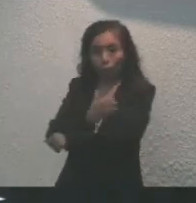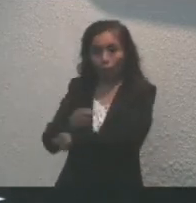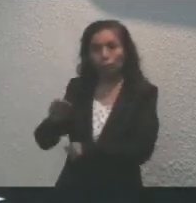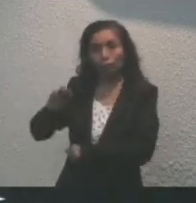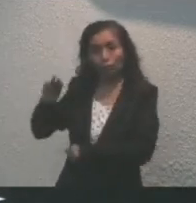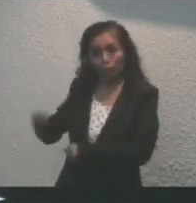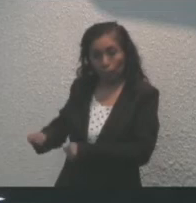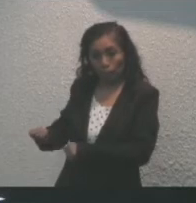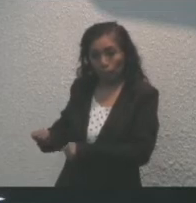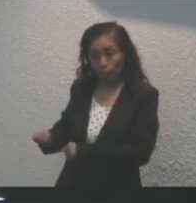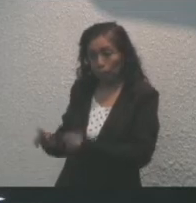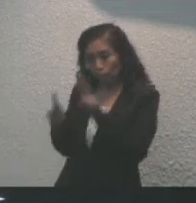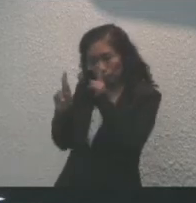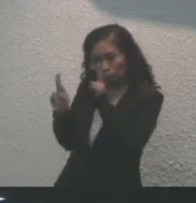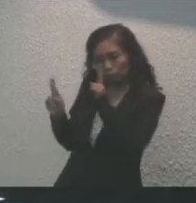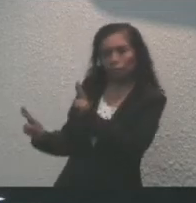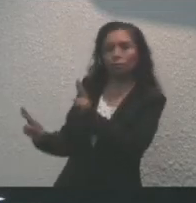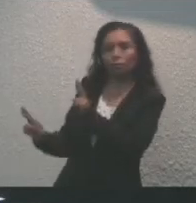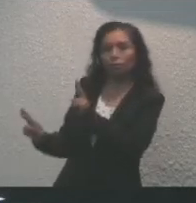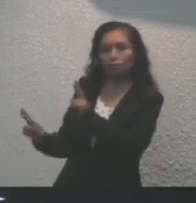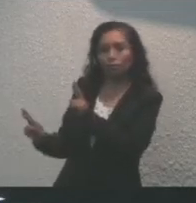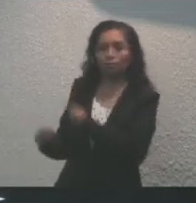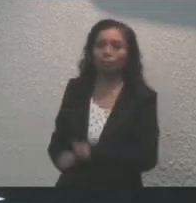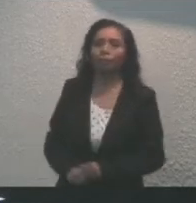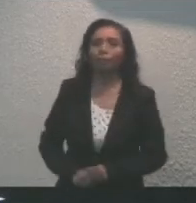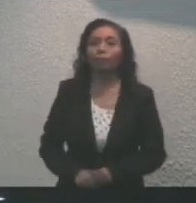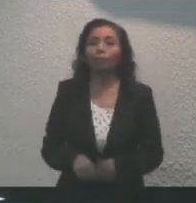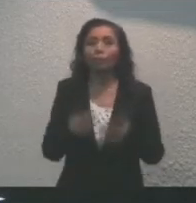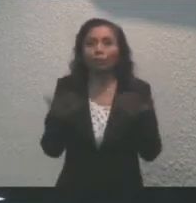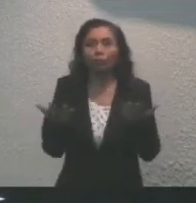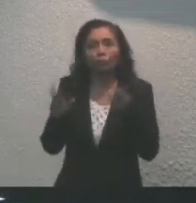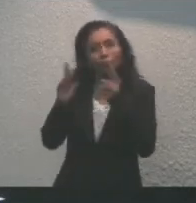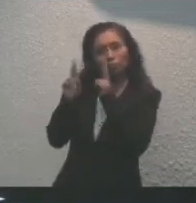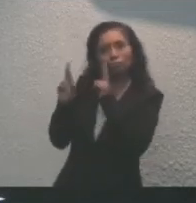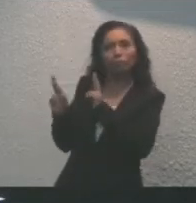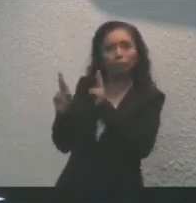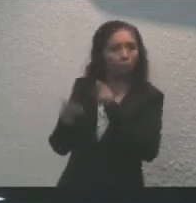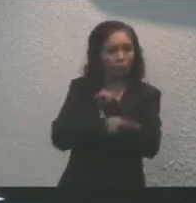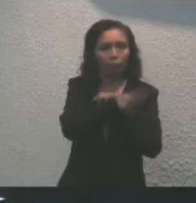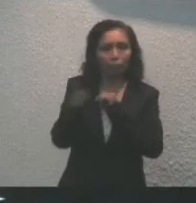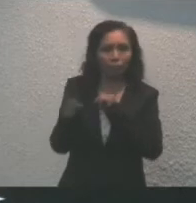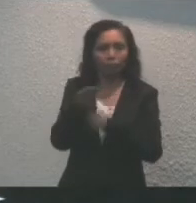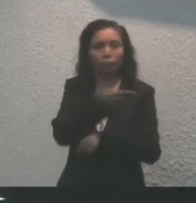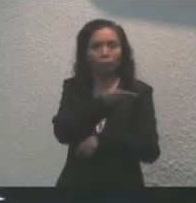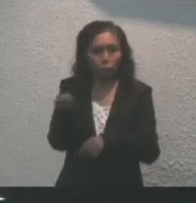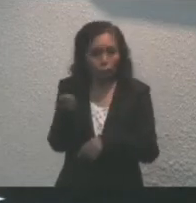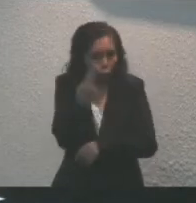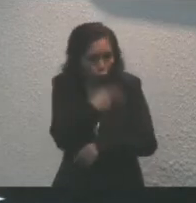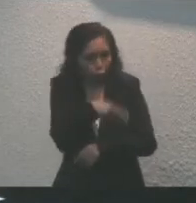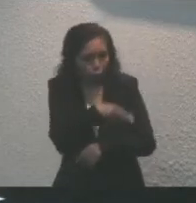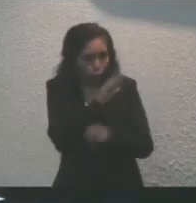deber y a honrar su memoria. A honrar, ustedes también, su buen nombre,